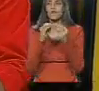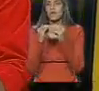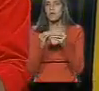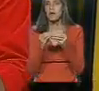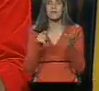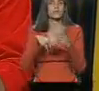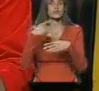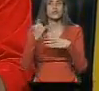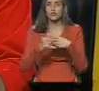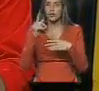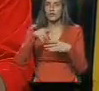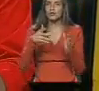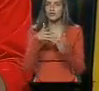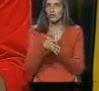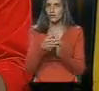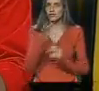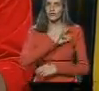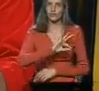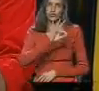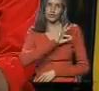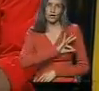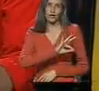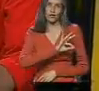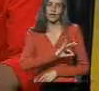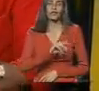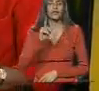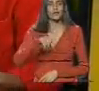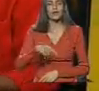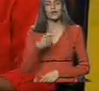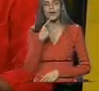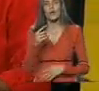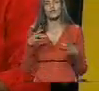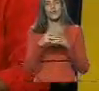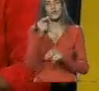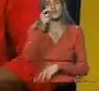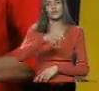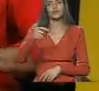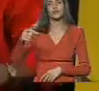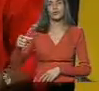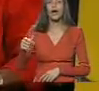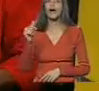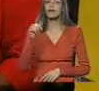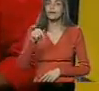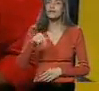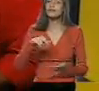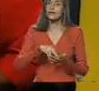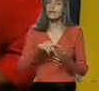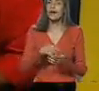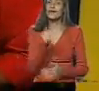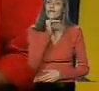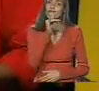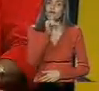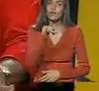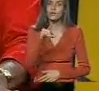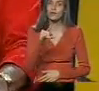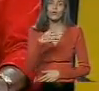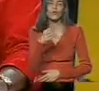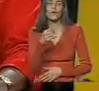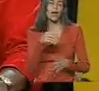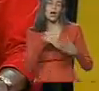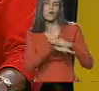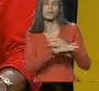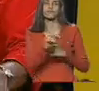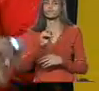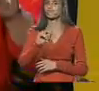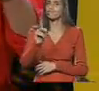proyectos de tipo social. Yo le digo a todos los compatriotas que esto hay que informarlo, no para tenerlo